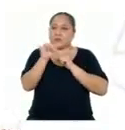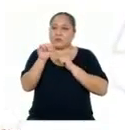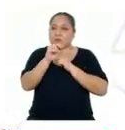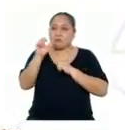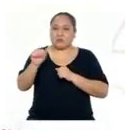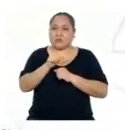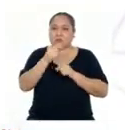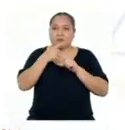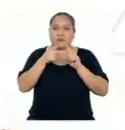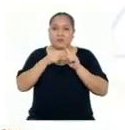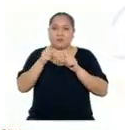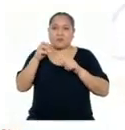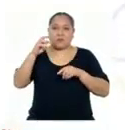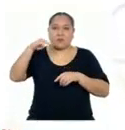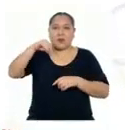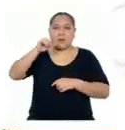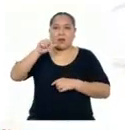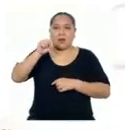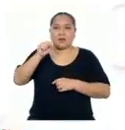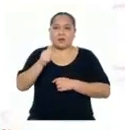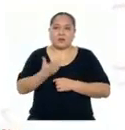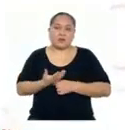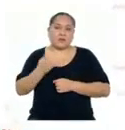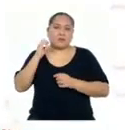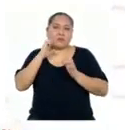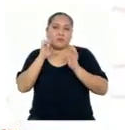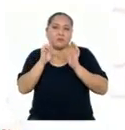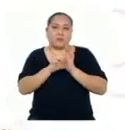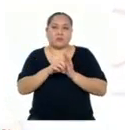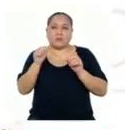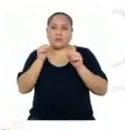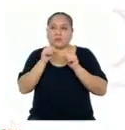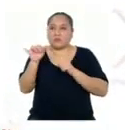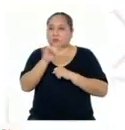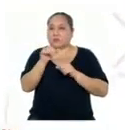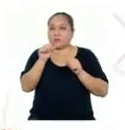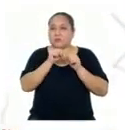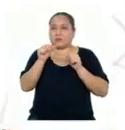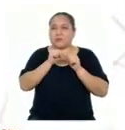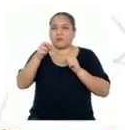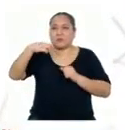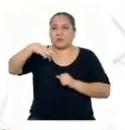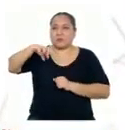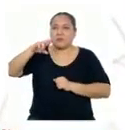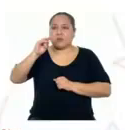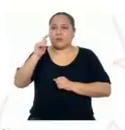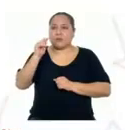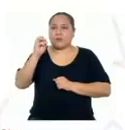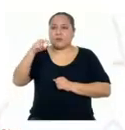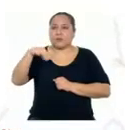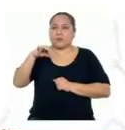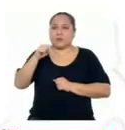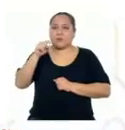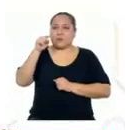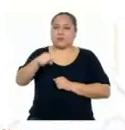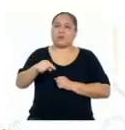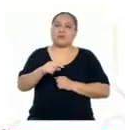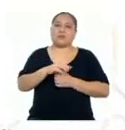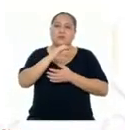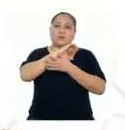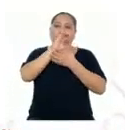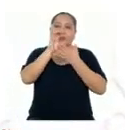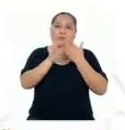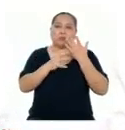con distinta masa atómica Es decir, tienen el mismo número de protones y por eso tienen propiedades químicas